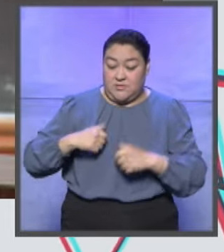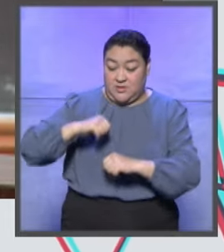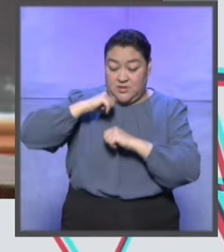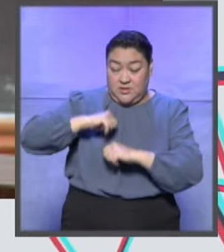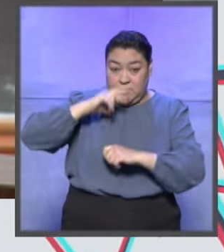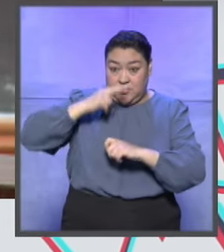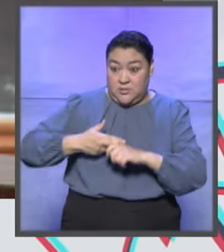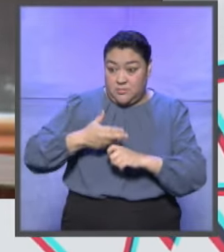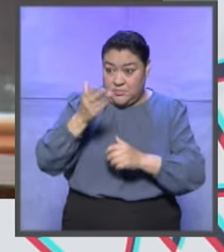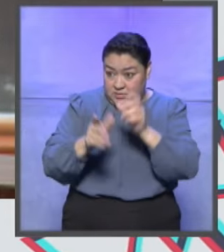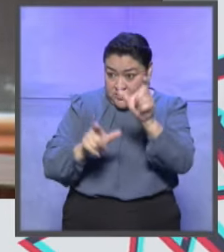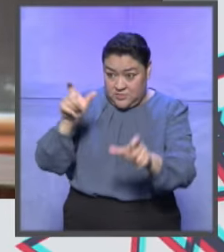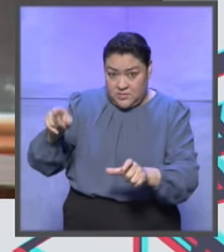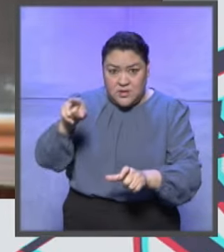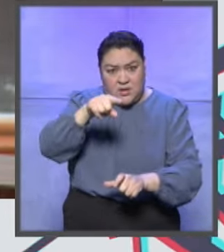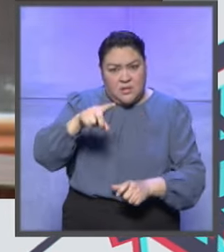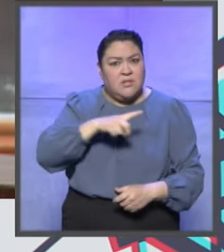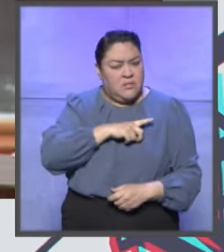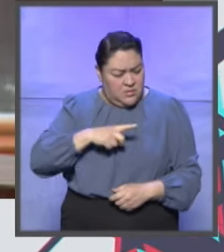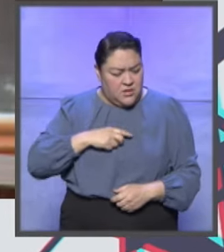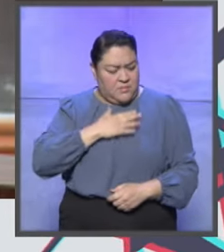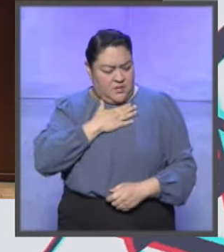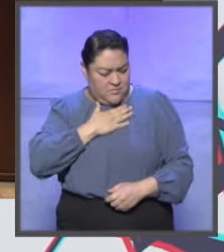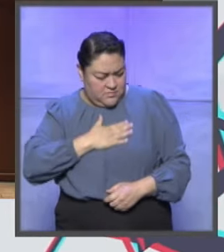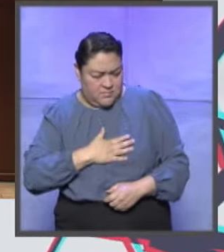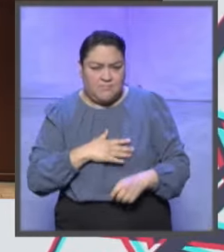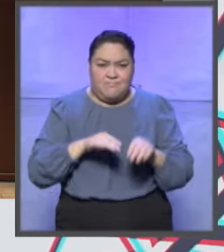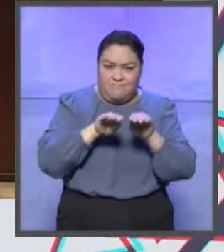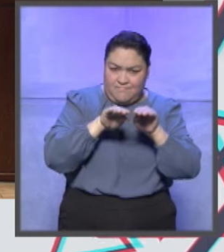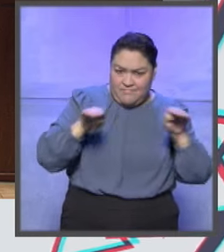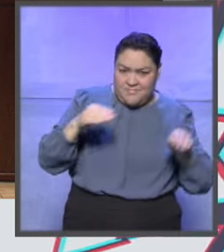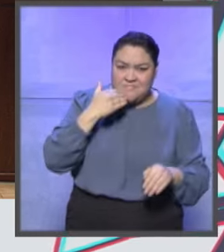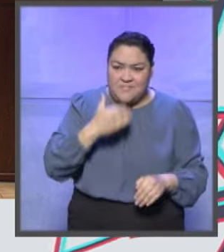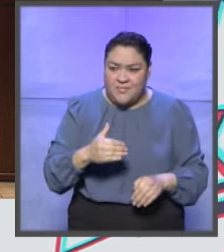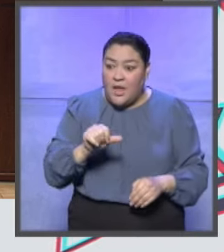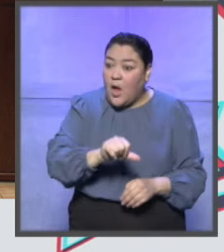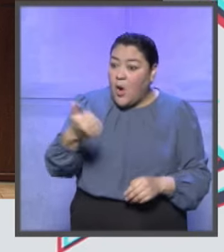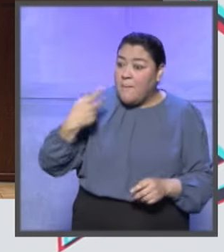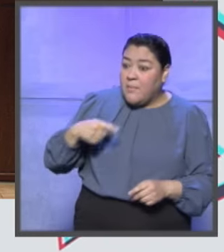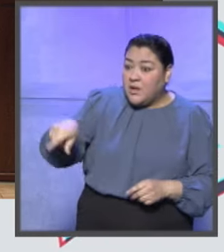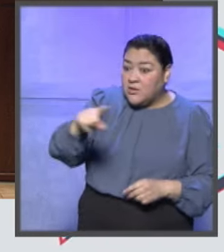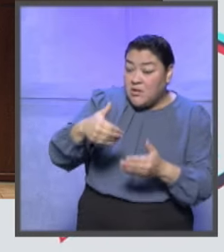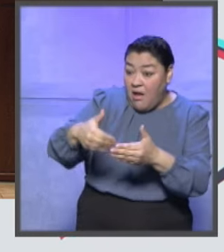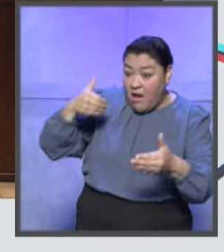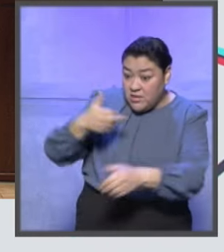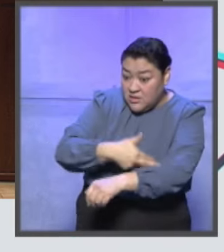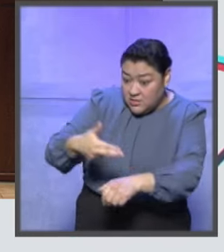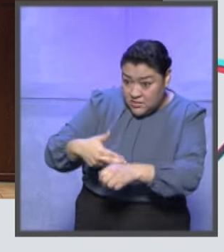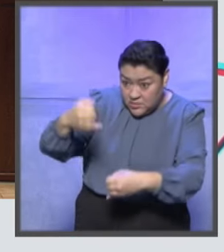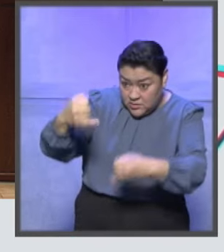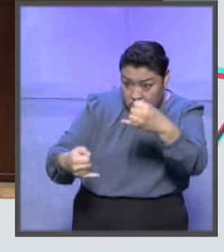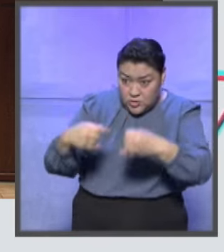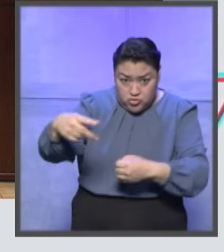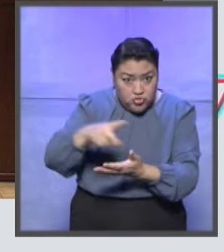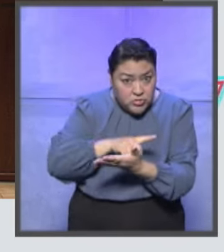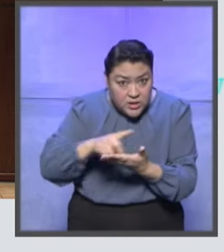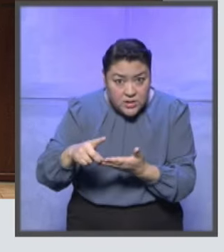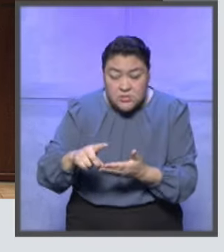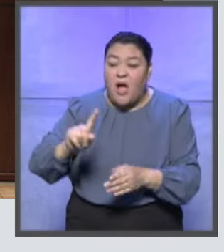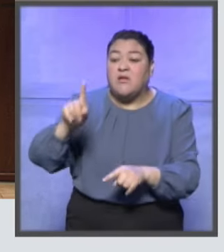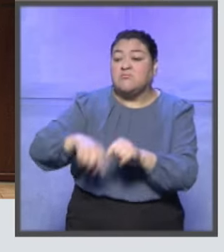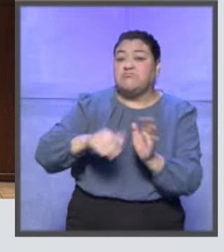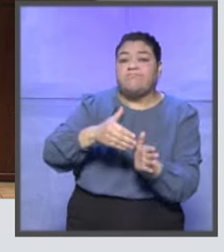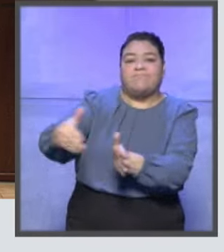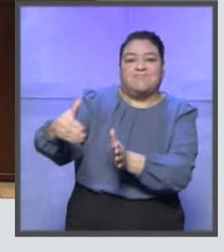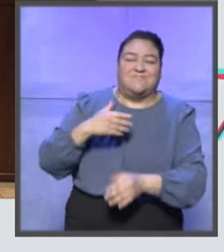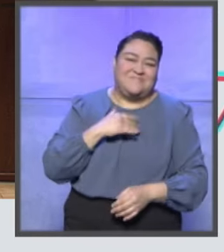los funcionarios se conduzcan con imparcialidad y no es válido inhabilitar a una persona solo porque ejerció su derecho de acceso